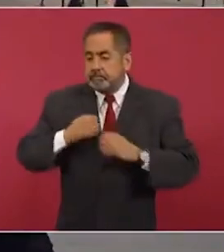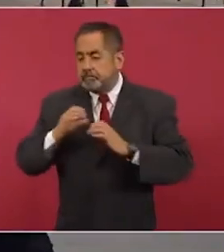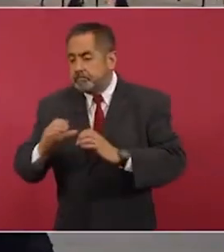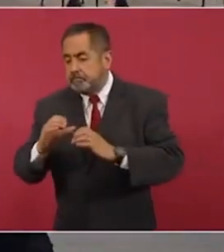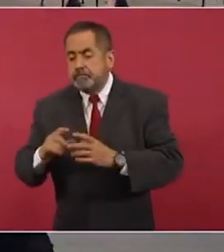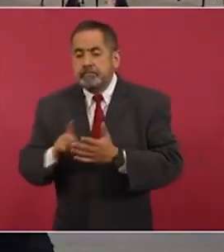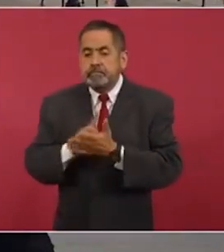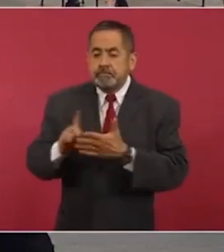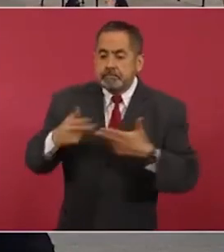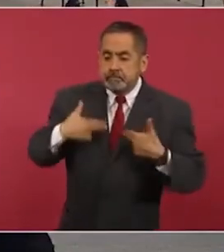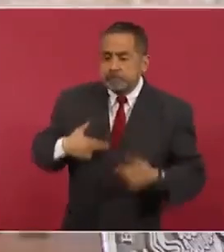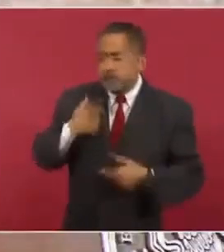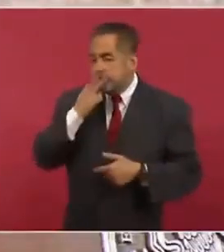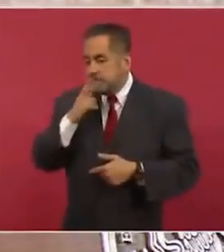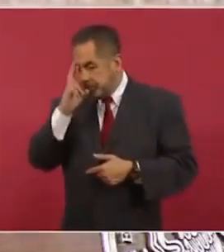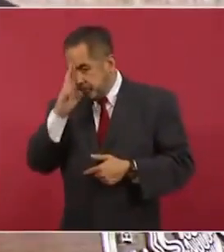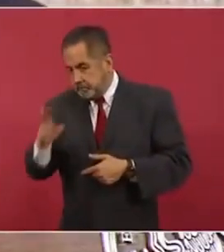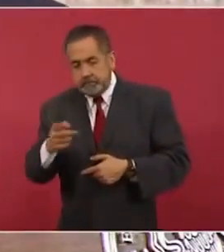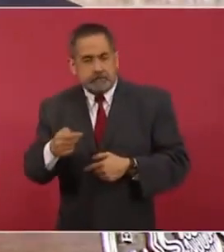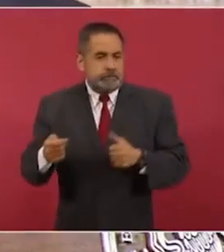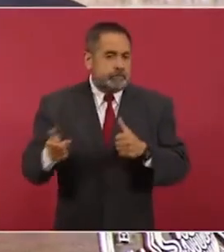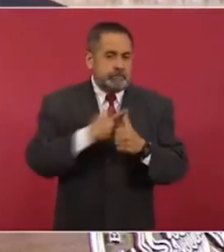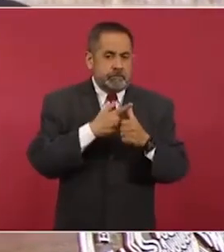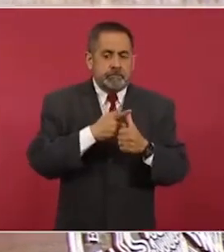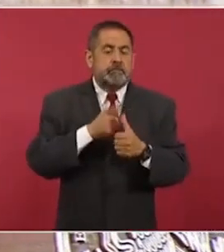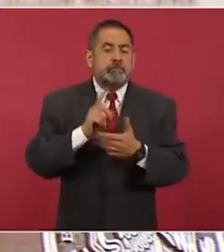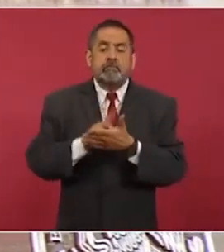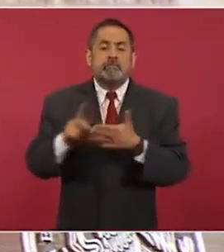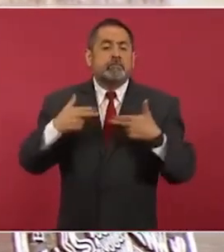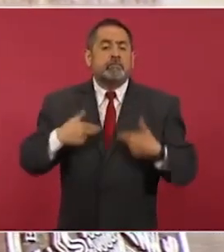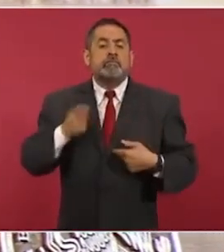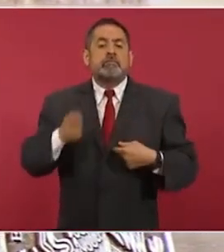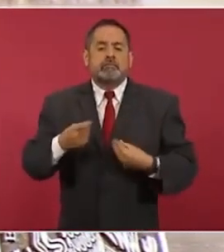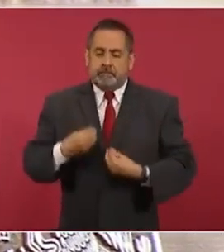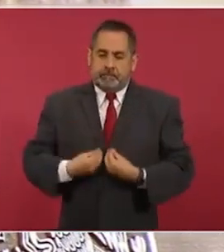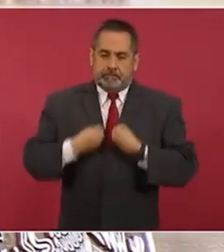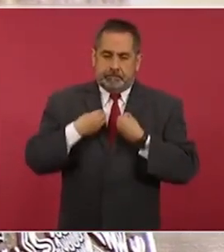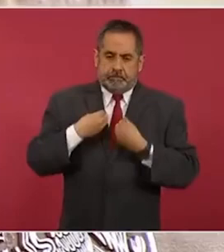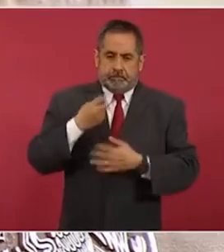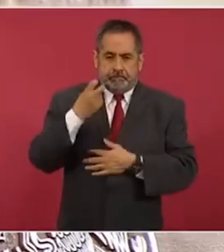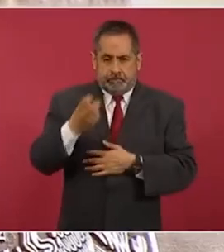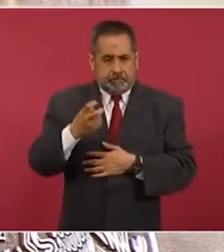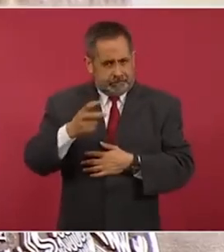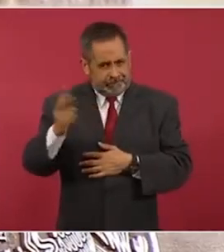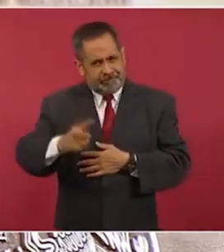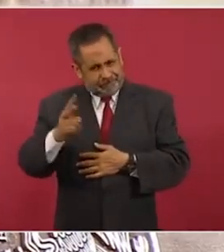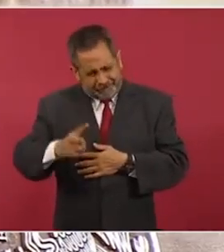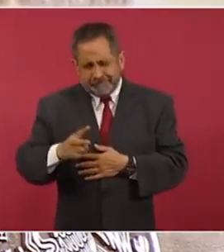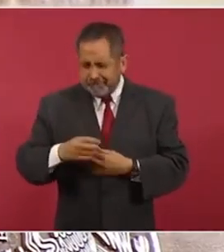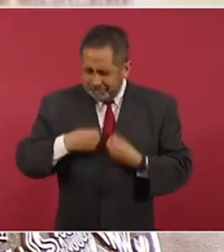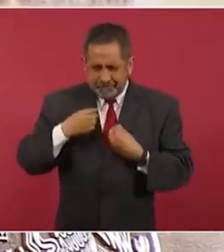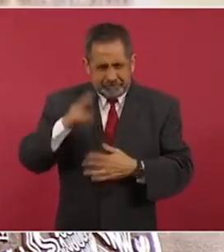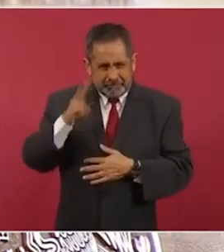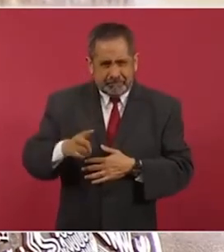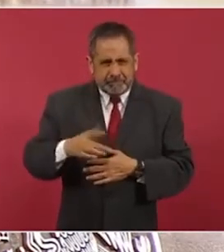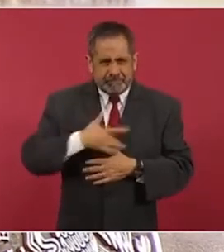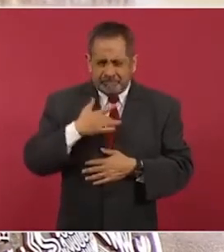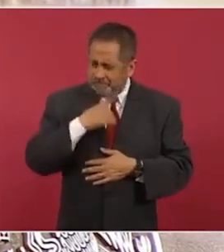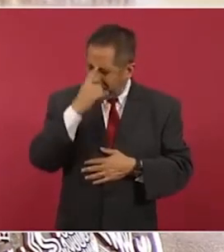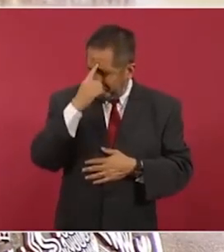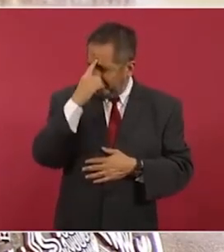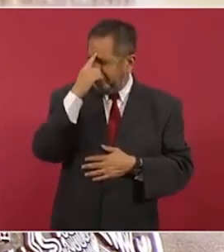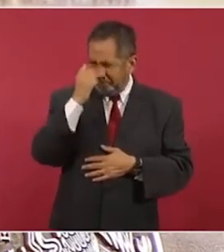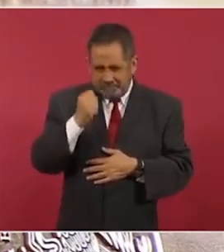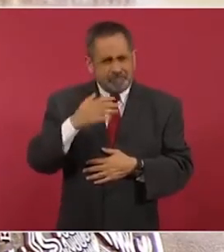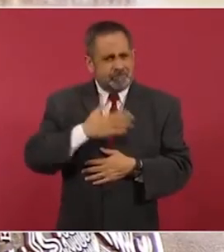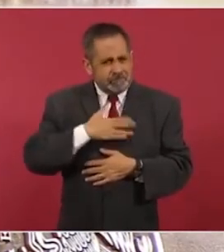derechos humanos que es el principal de los derechos humanos de manera sincera por convicción